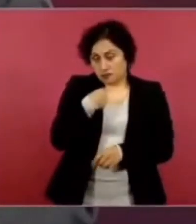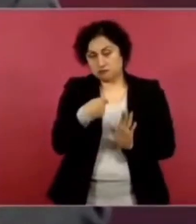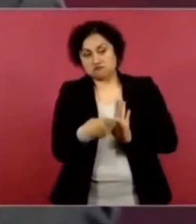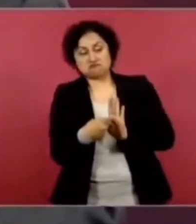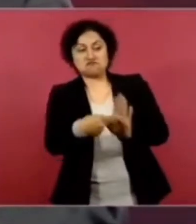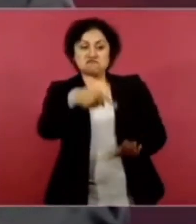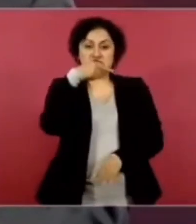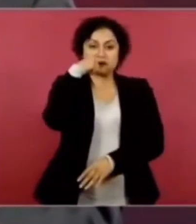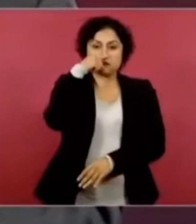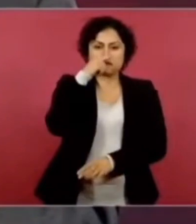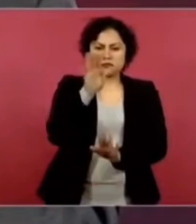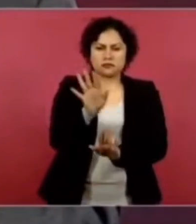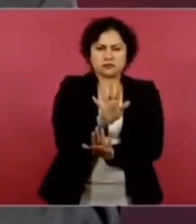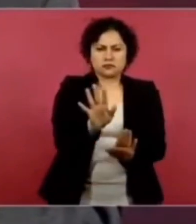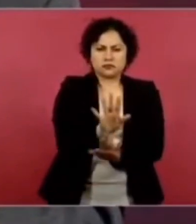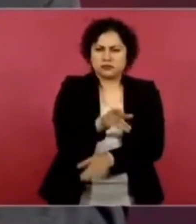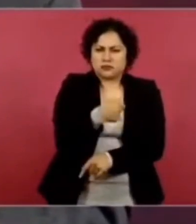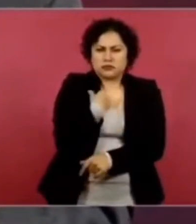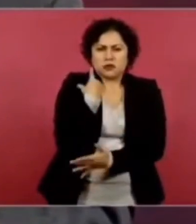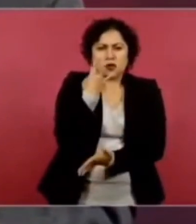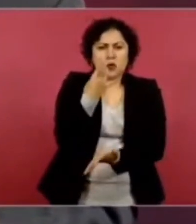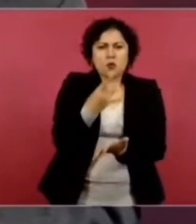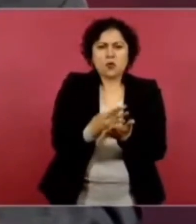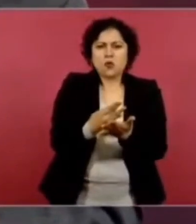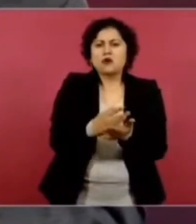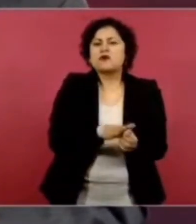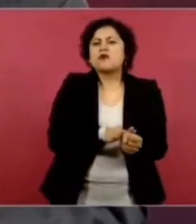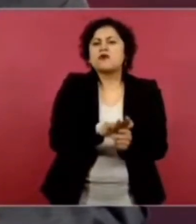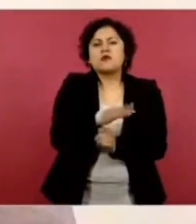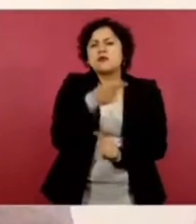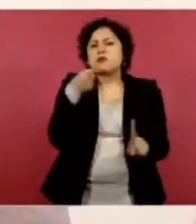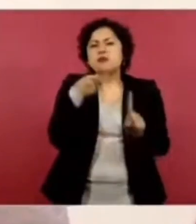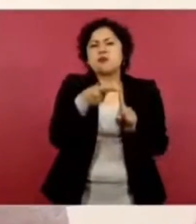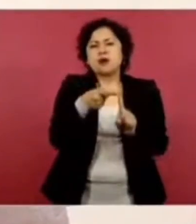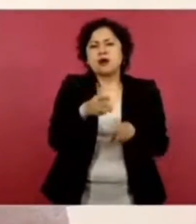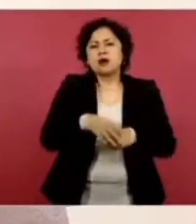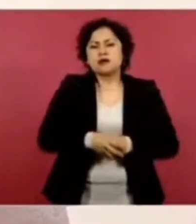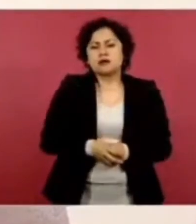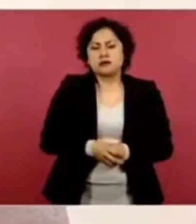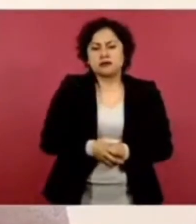restregarles